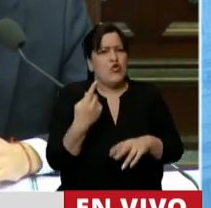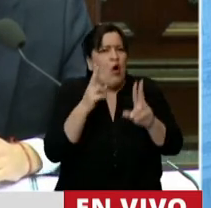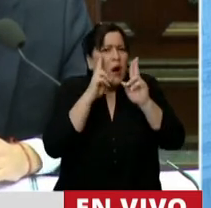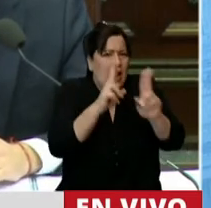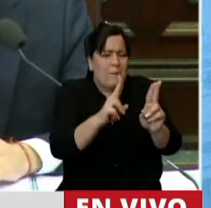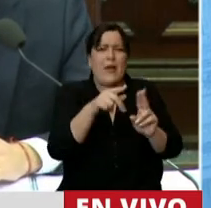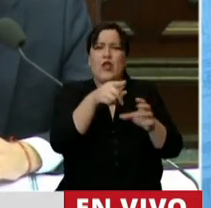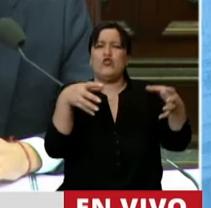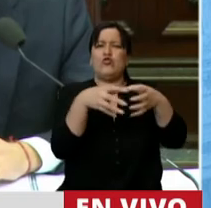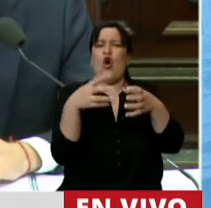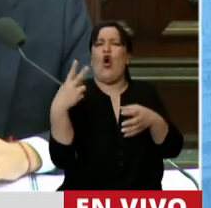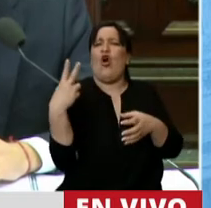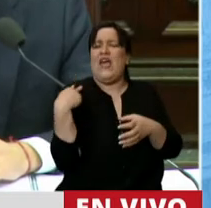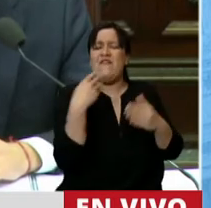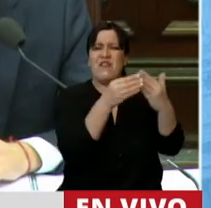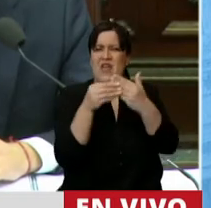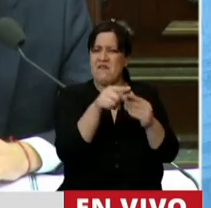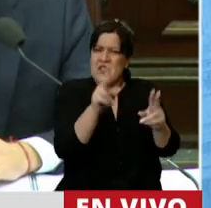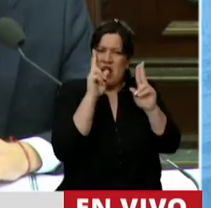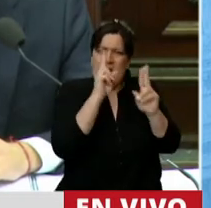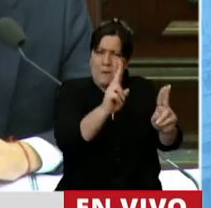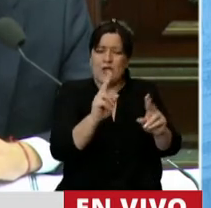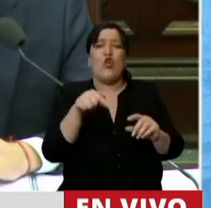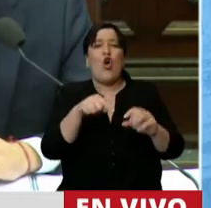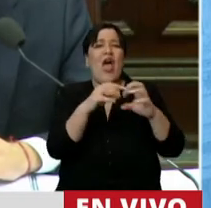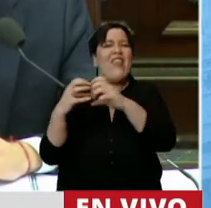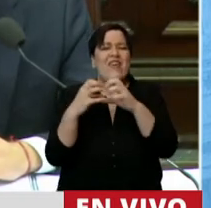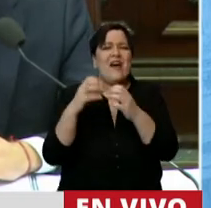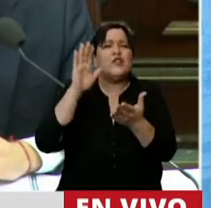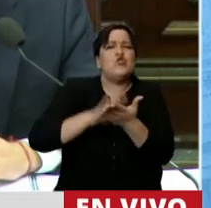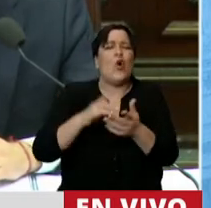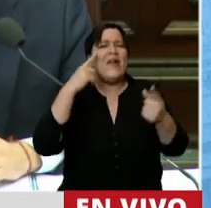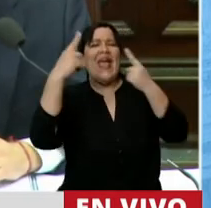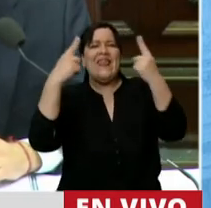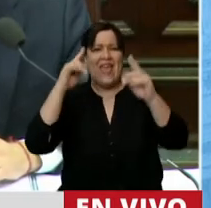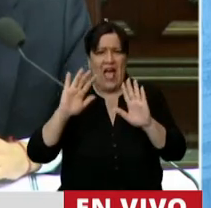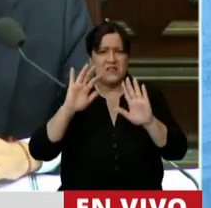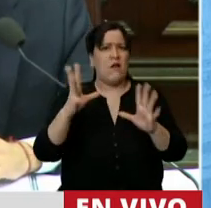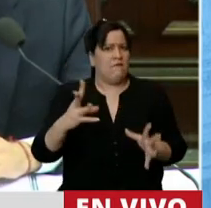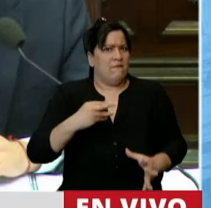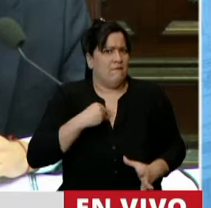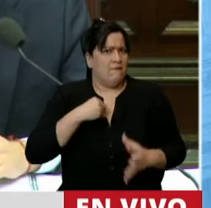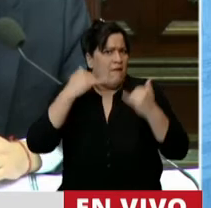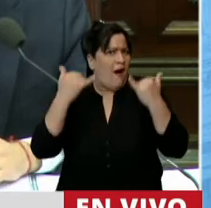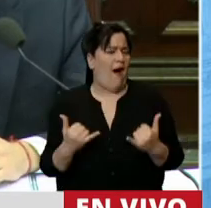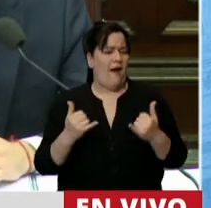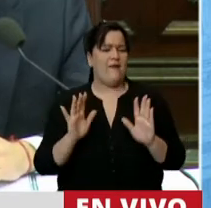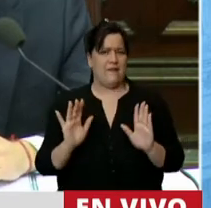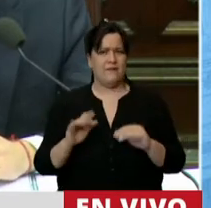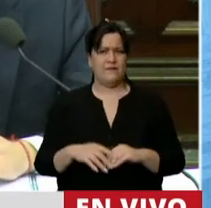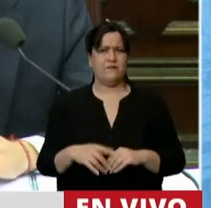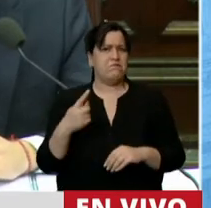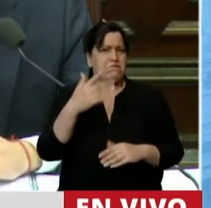al jefe de gabinete y mis discusiones son de ideas. Con pasión. Frontales.